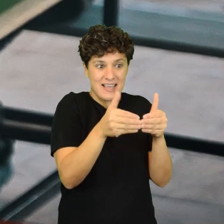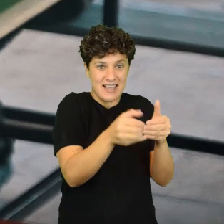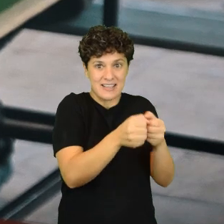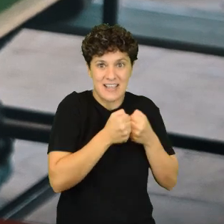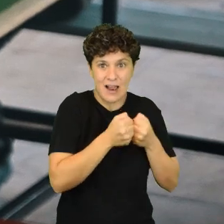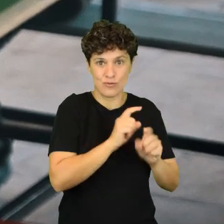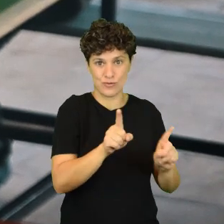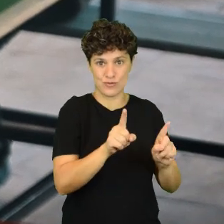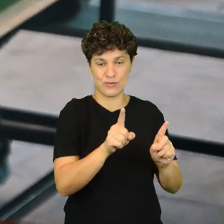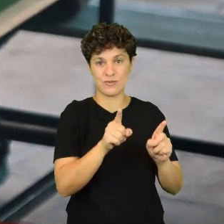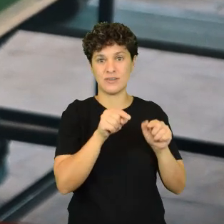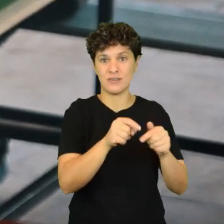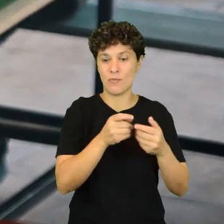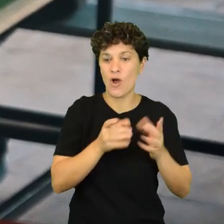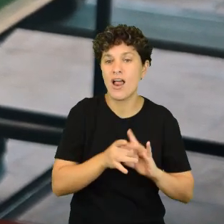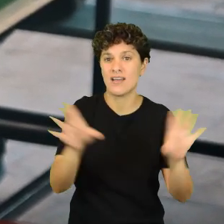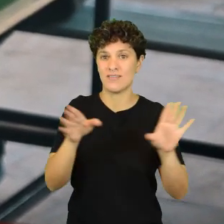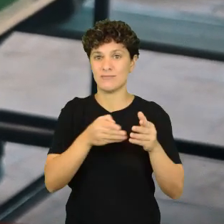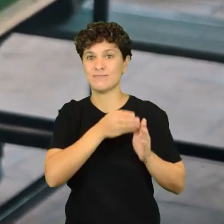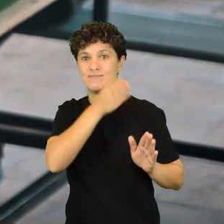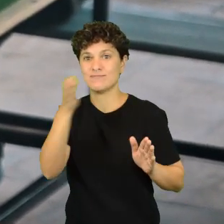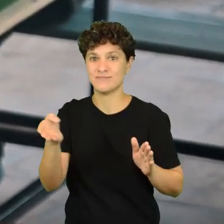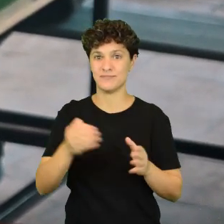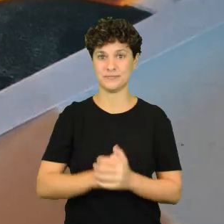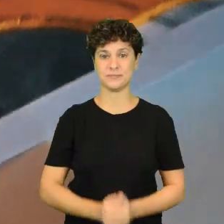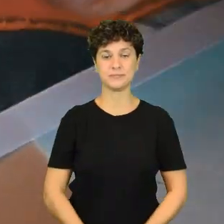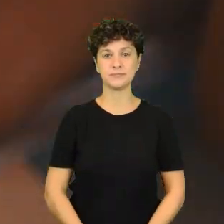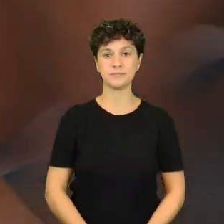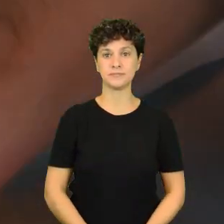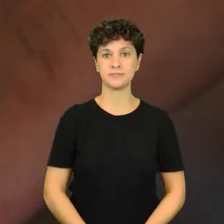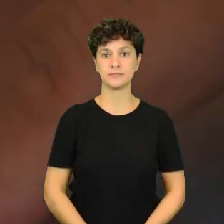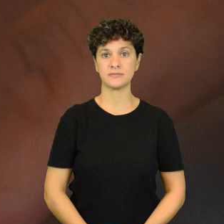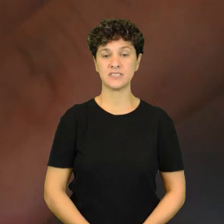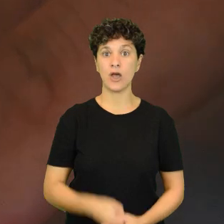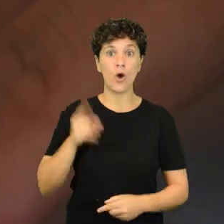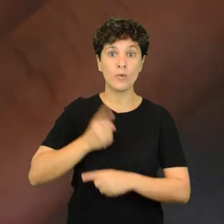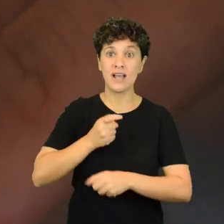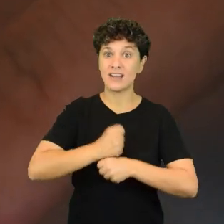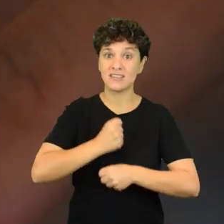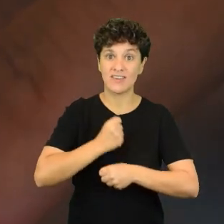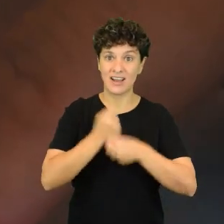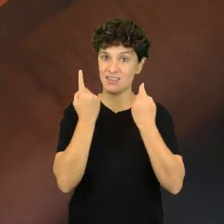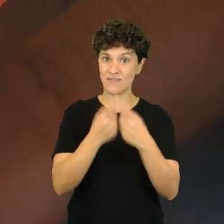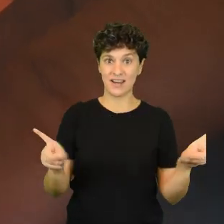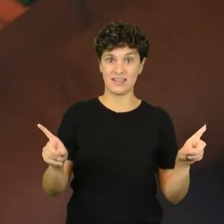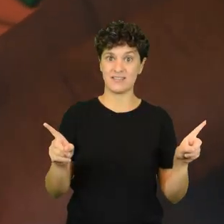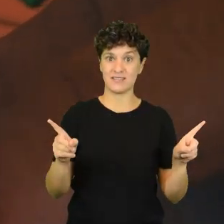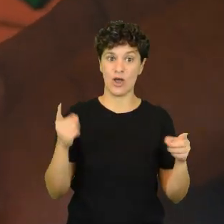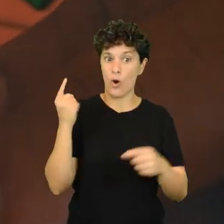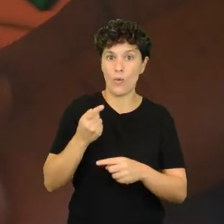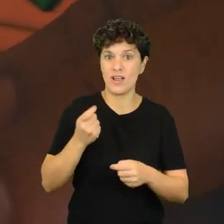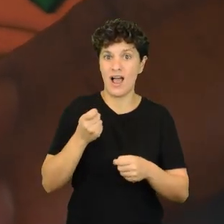volvernos a encerrar, y esto se trata de todo lo contrario. Te obliga a trabajar de otra manera, te obliga a aprender otras formas,